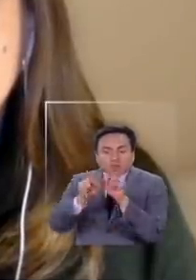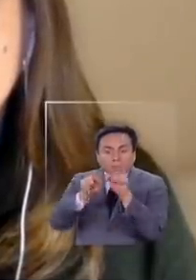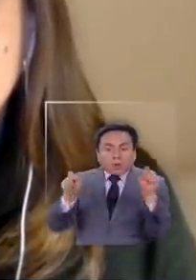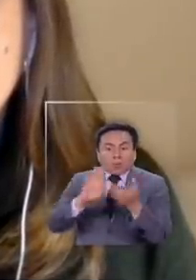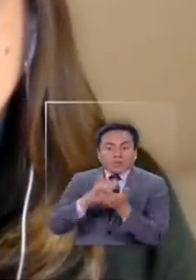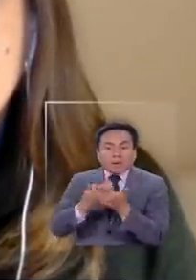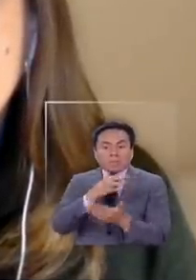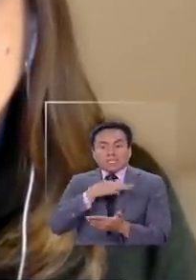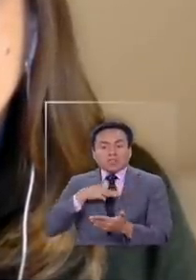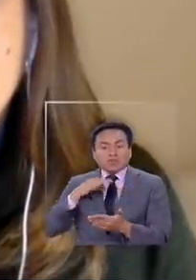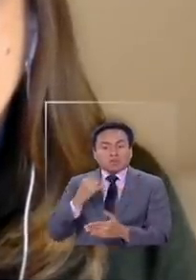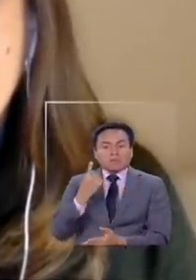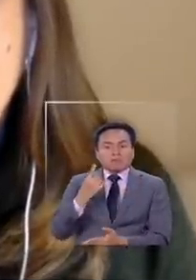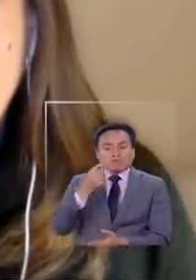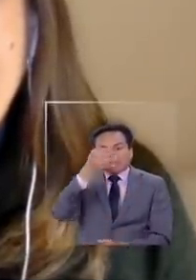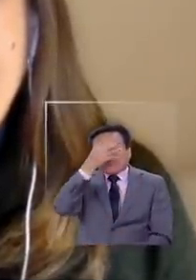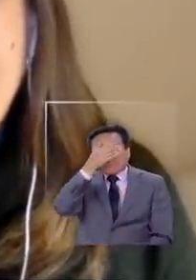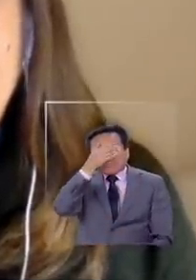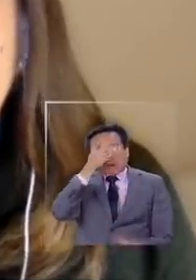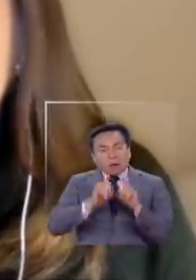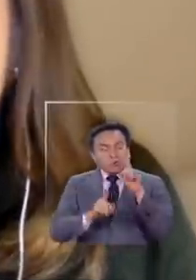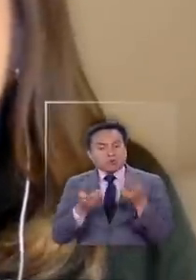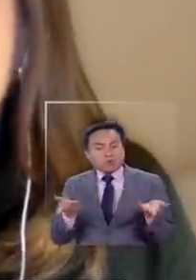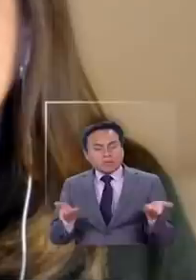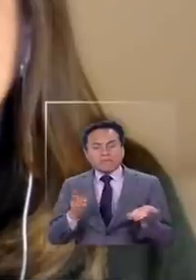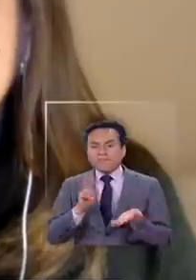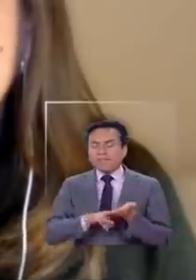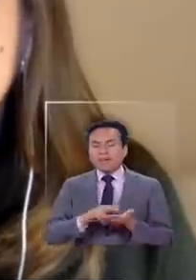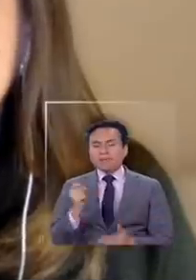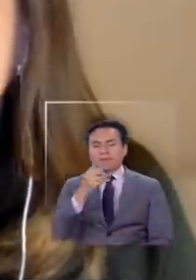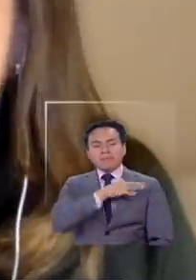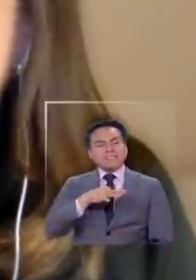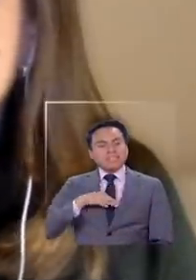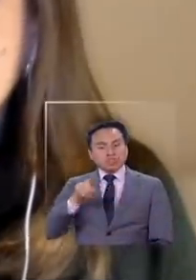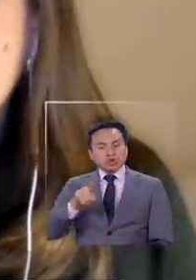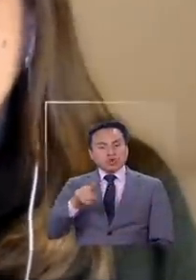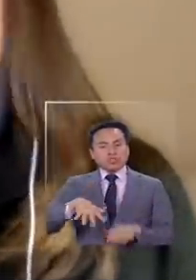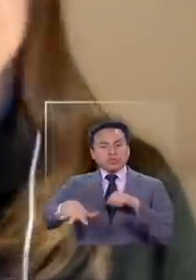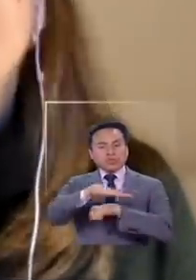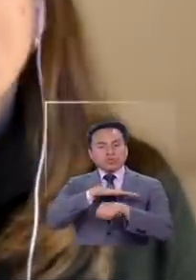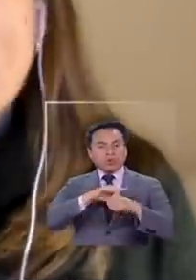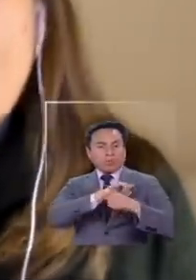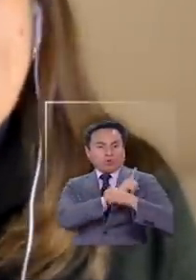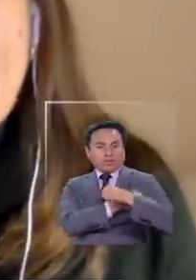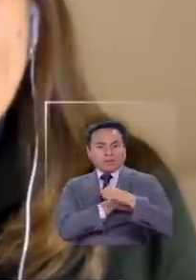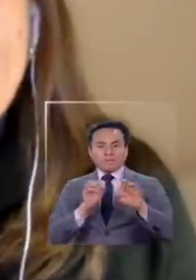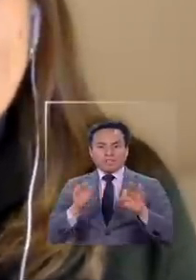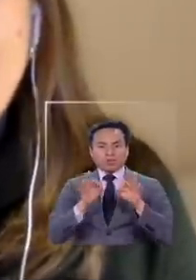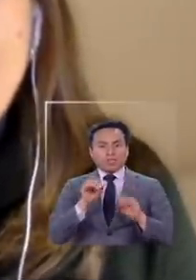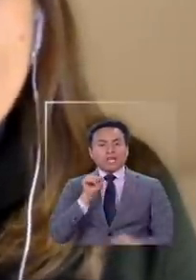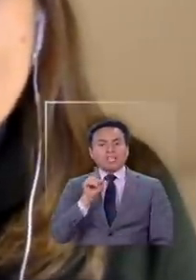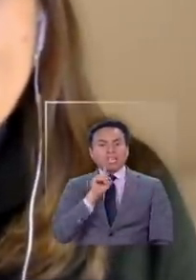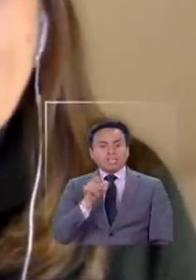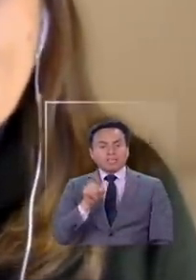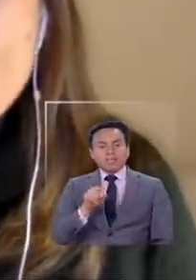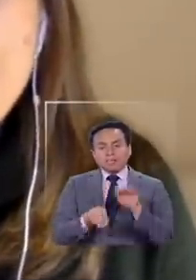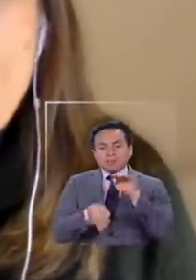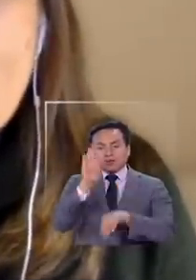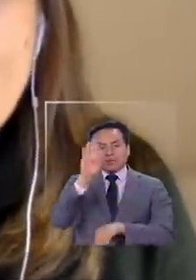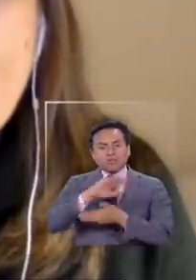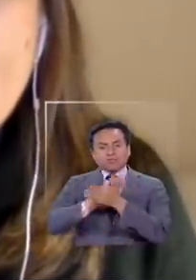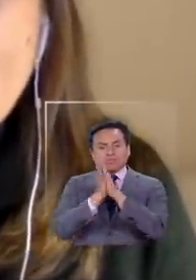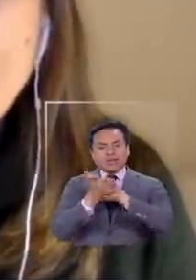salud del primer ministro? La verdad es que el primer ministro tiene una situación de poder muy particular. Él tiene una mayoría